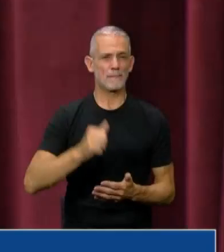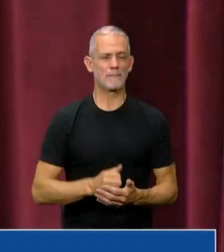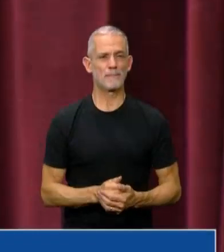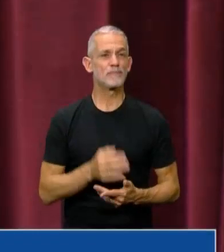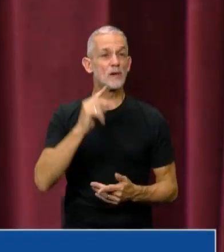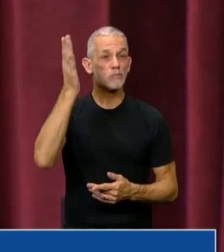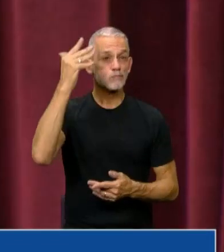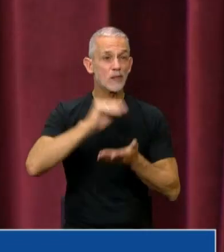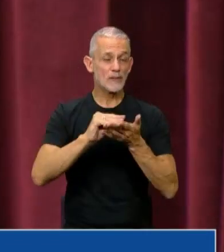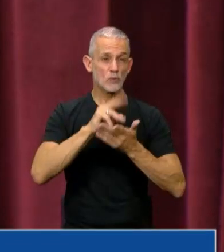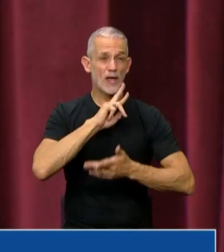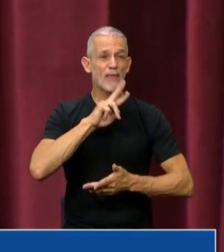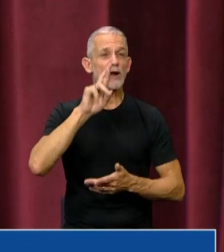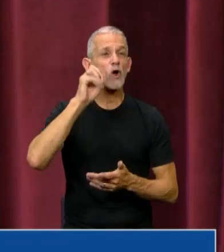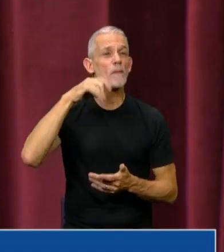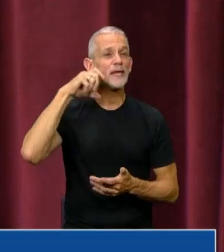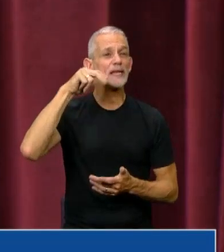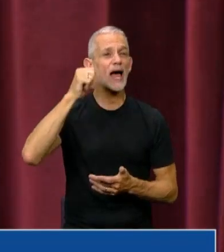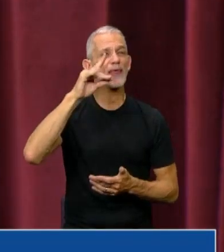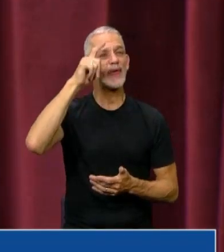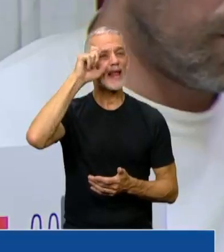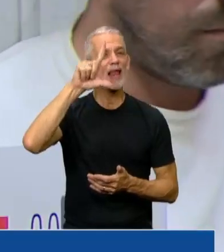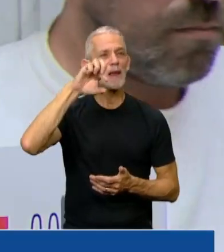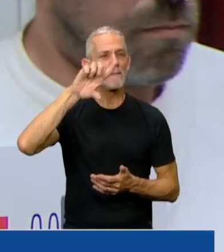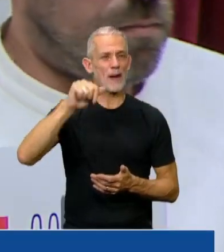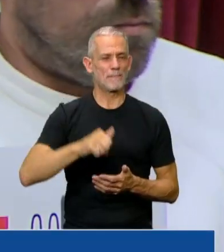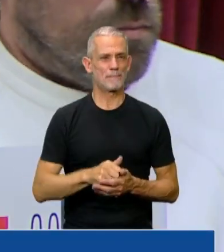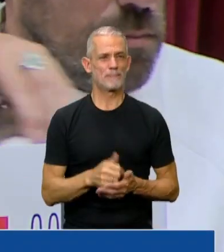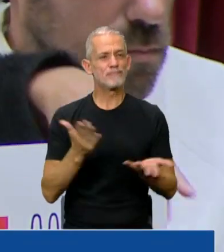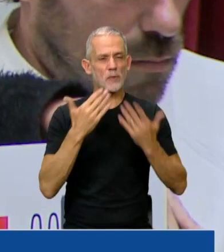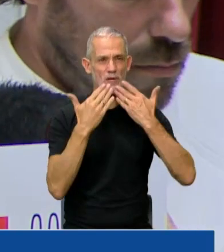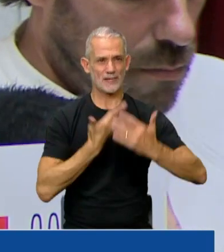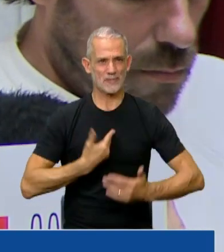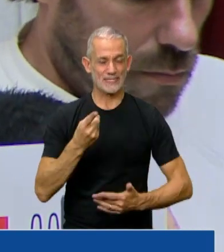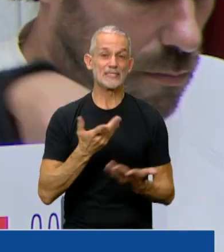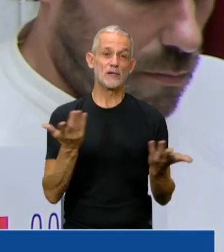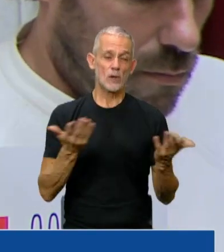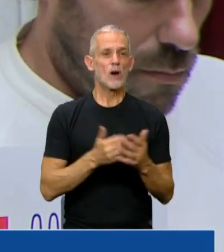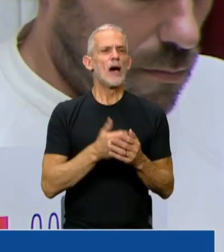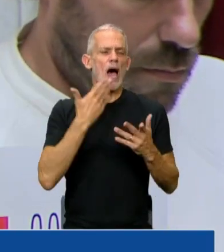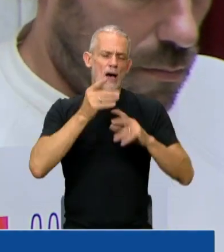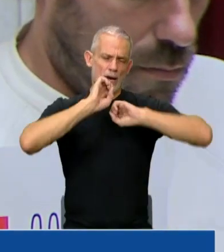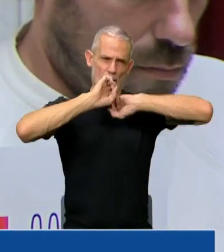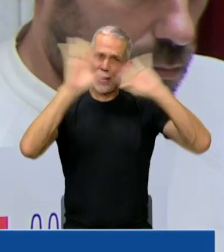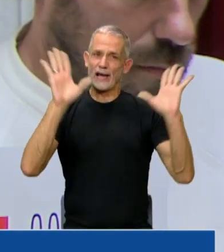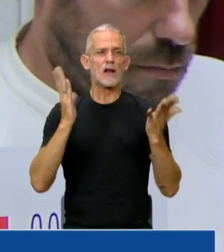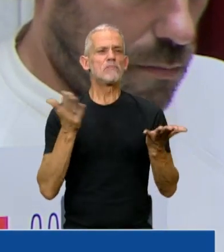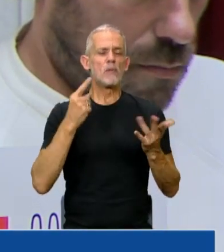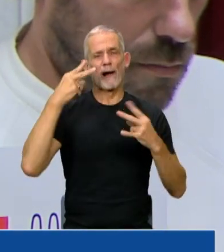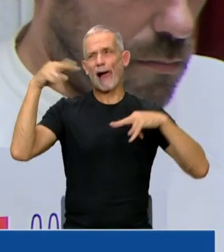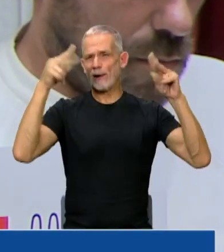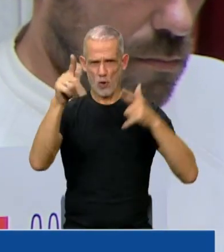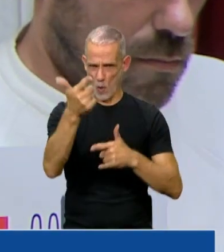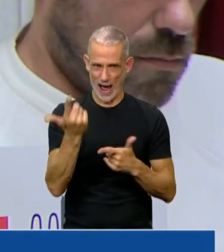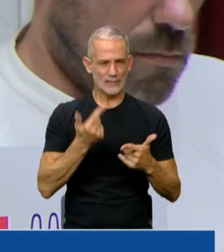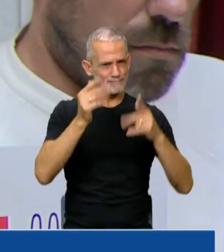Tiene la palabra la diputada Romina del Pla. Gracias, señor Presidente. Bueno, hablemos muy claro, acá no hay nadie distraído